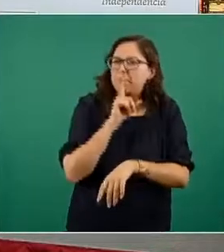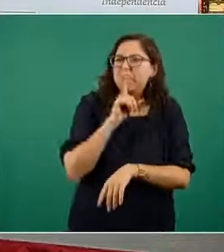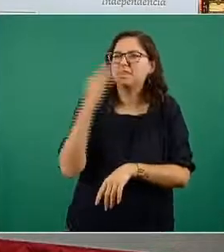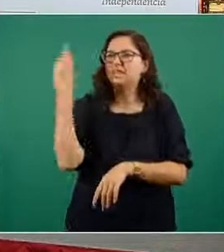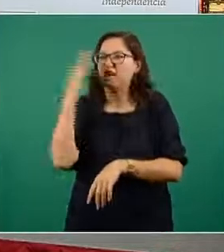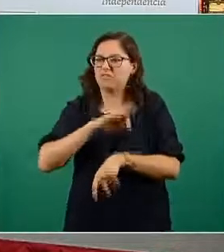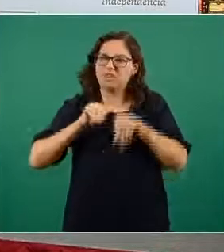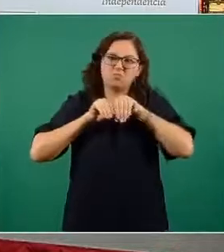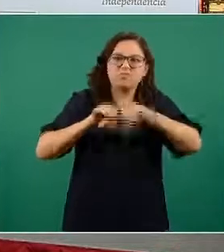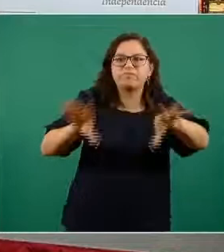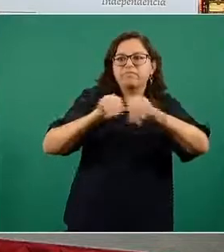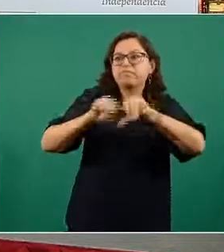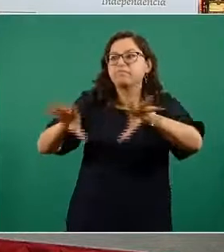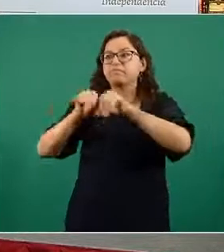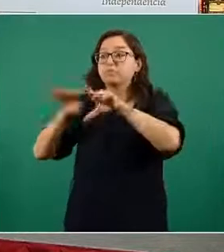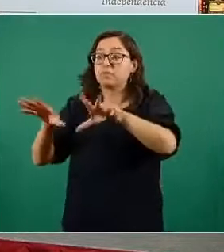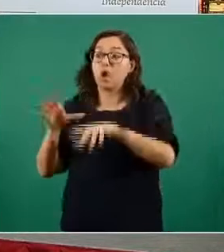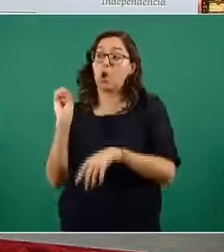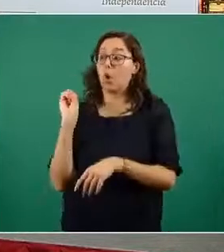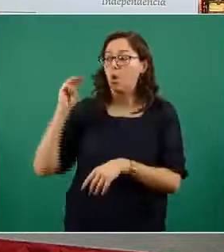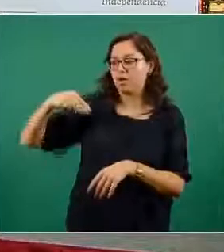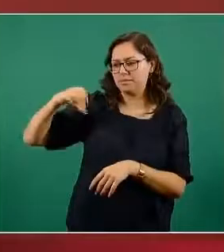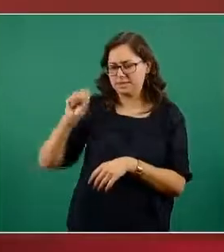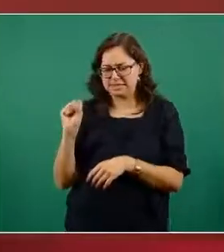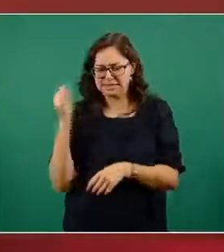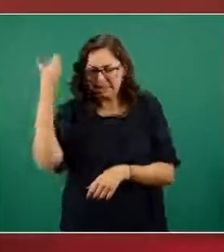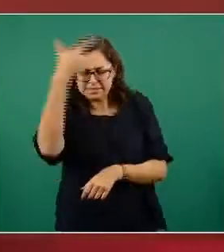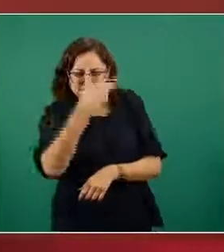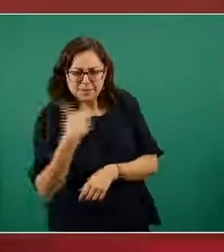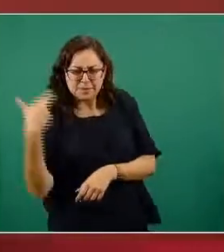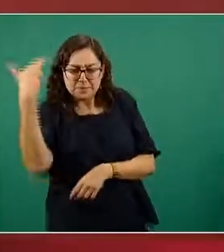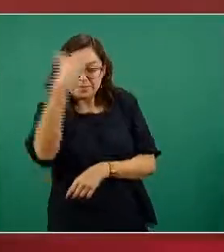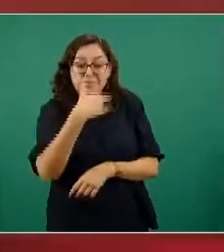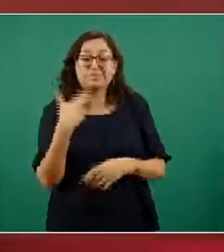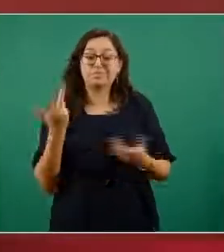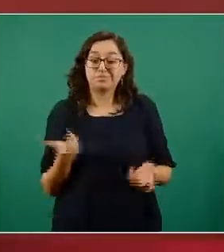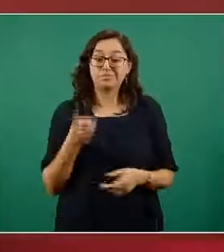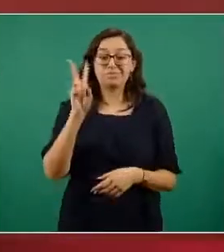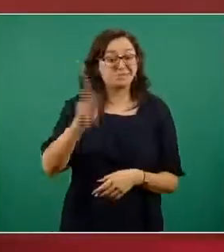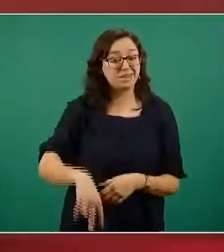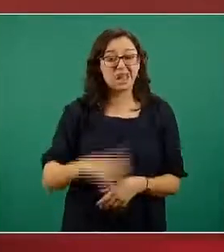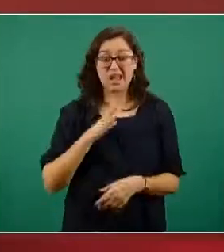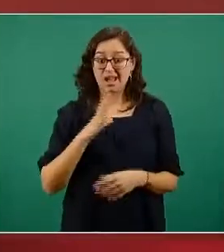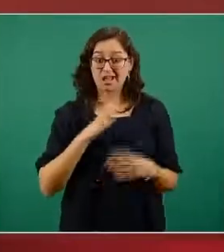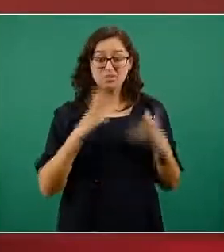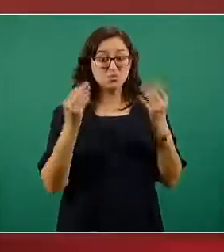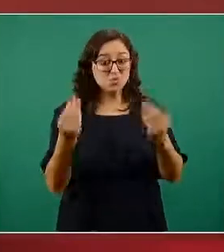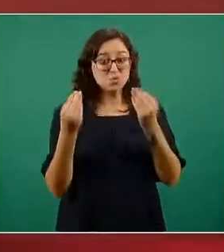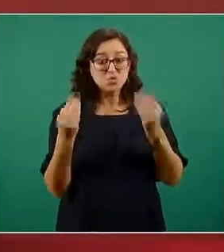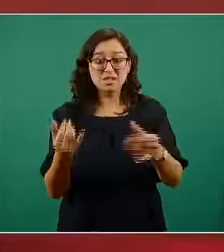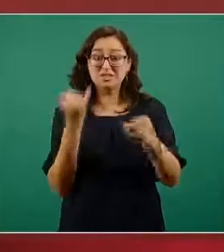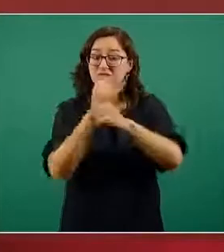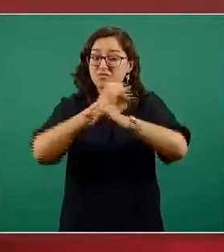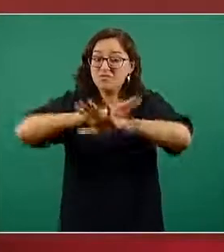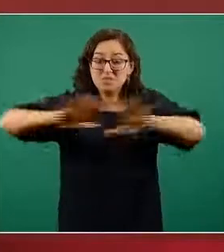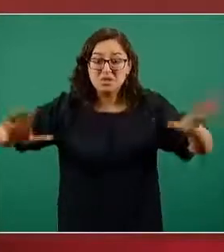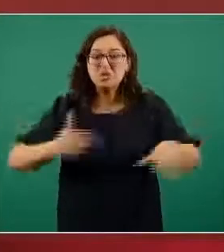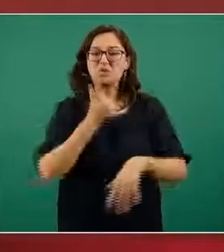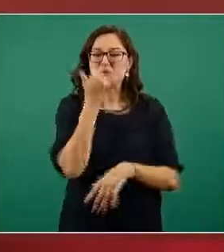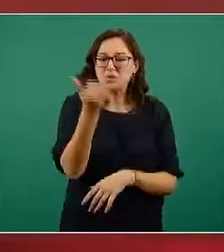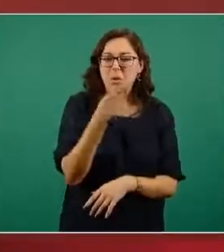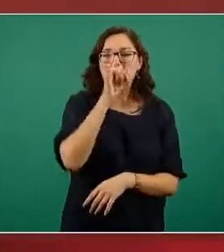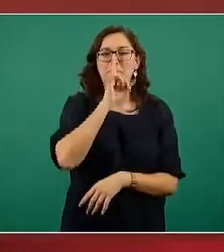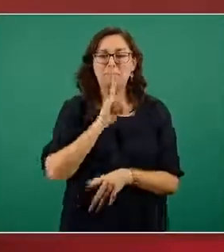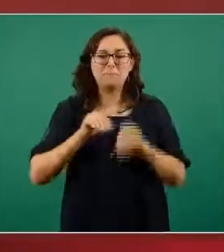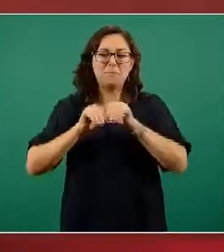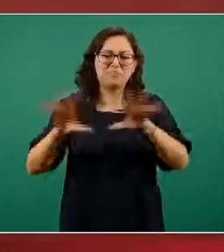Organización Mundial de la Salud y se trata de este fenómeno de desinformación cuando existe desinformación